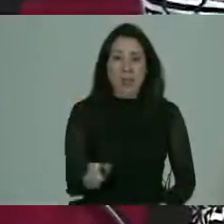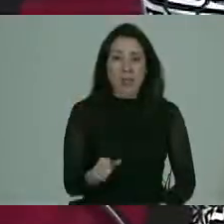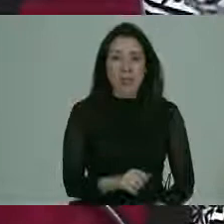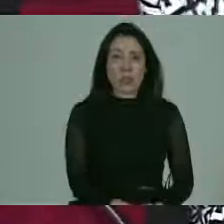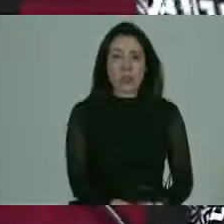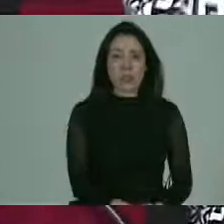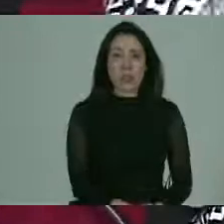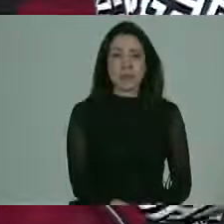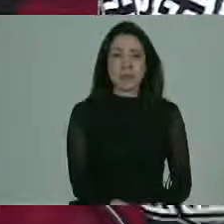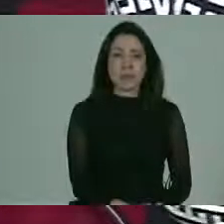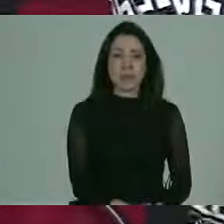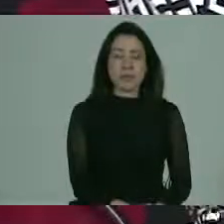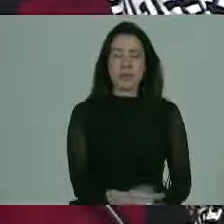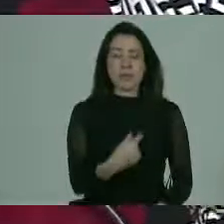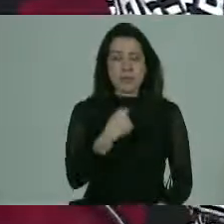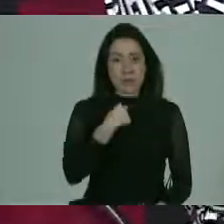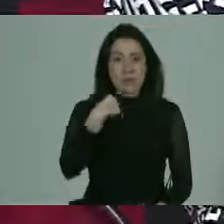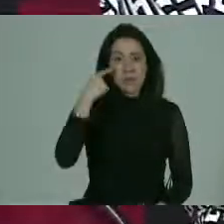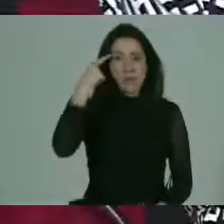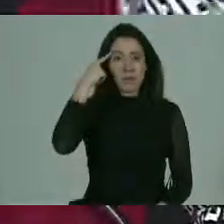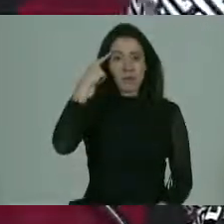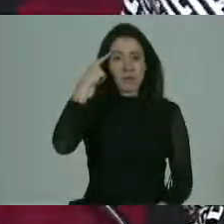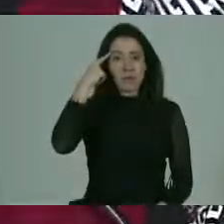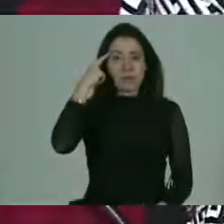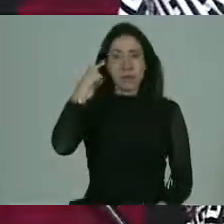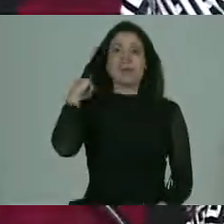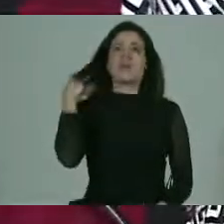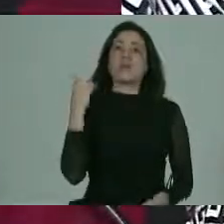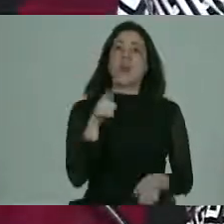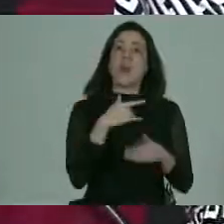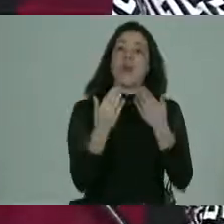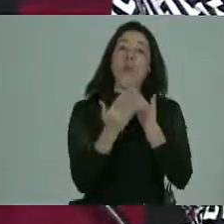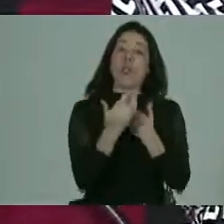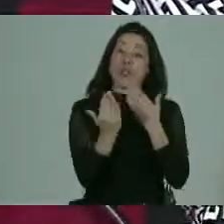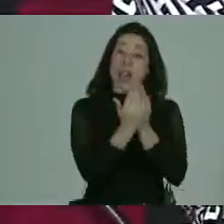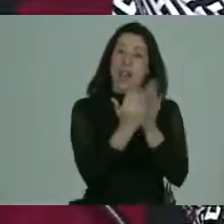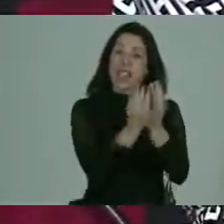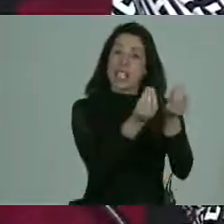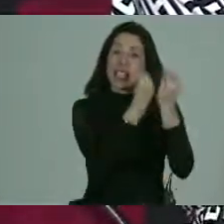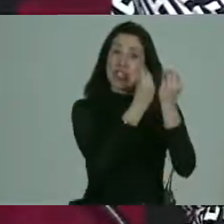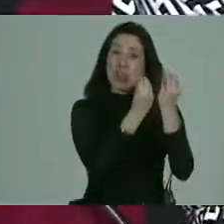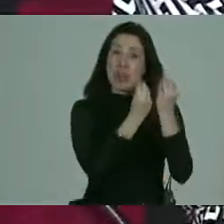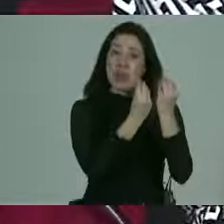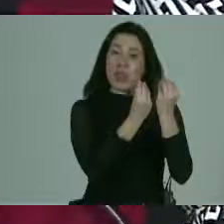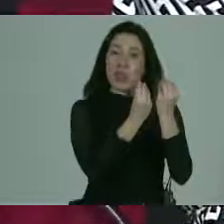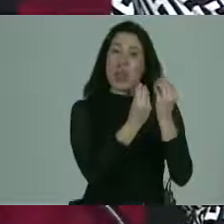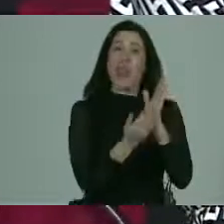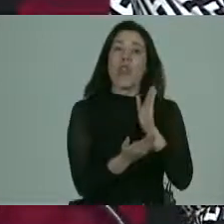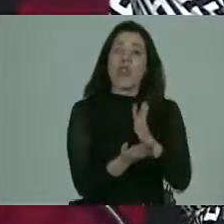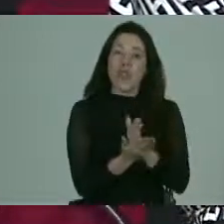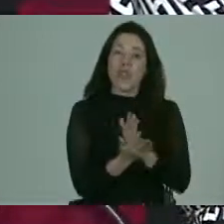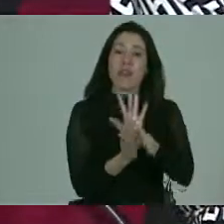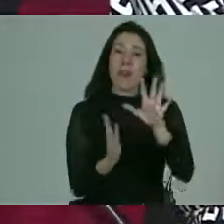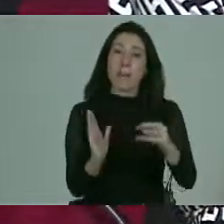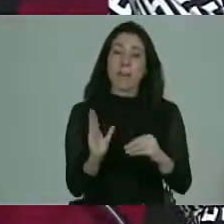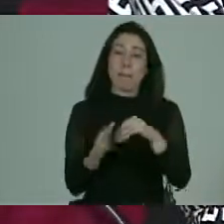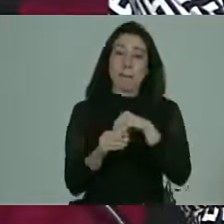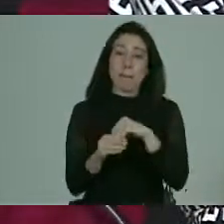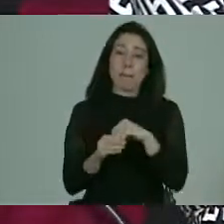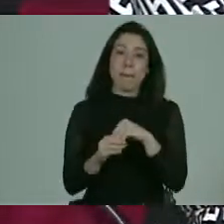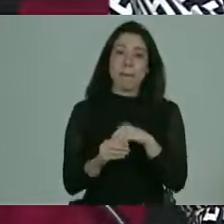¿te fijas? entonces yo creo que en nuestra formación de alguna manera tenemos que introducir